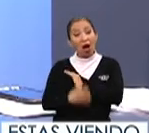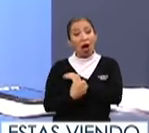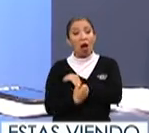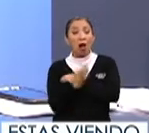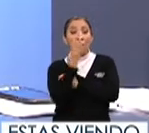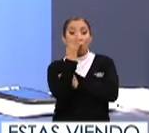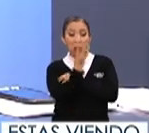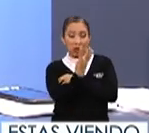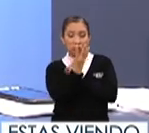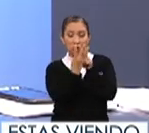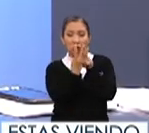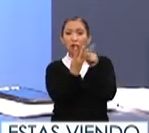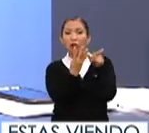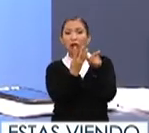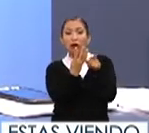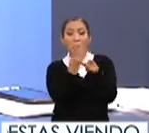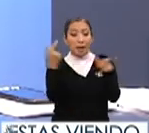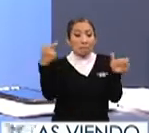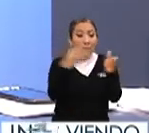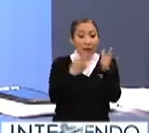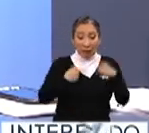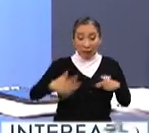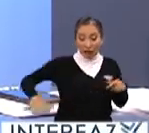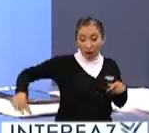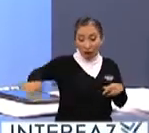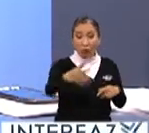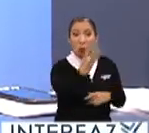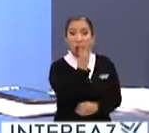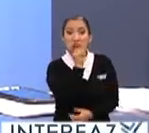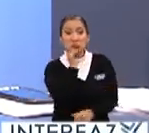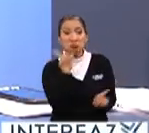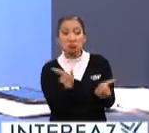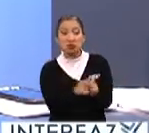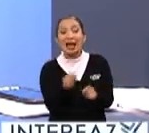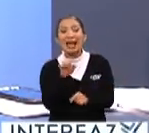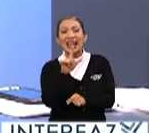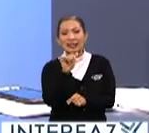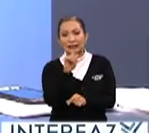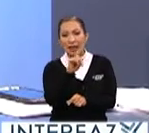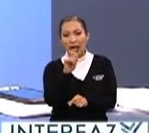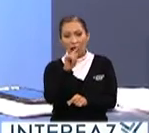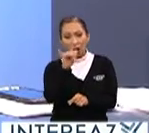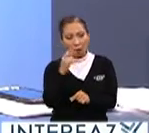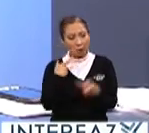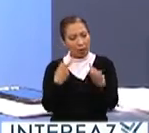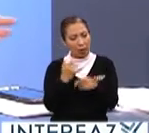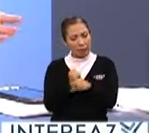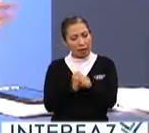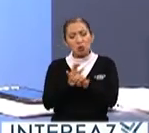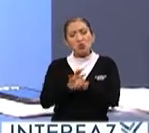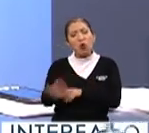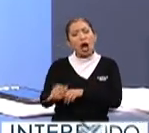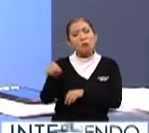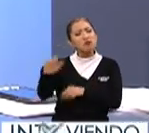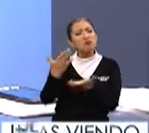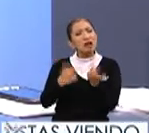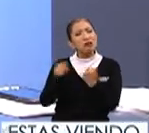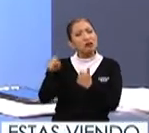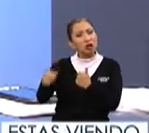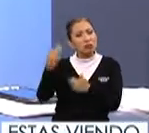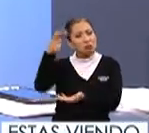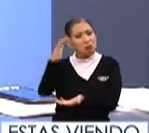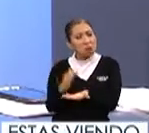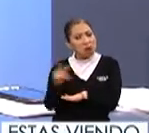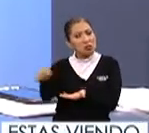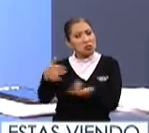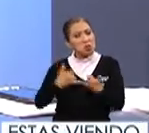cuatro embarazos por cada mil jóvenes. Elis de León nos ha preparado un reportaje sobre cuál ha sido el éxito tan